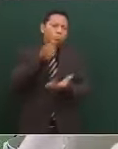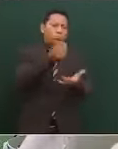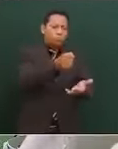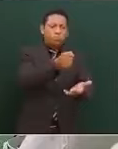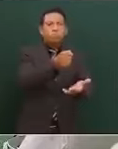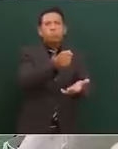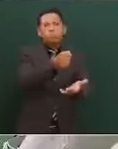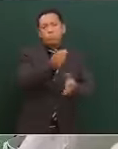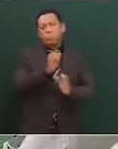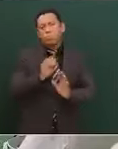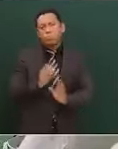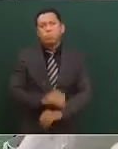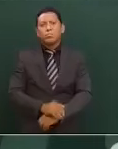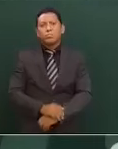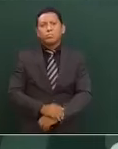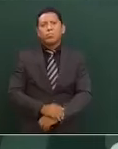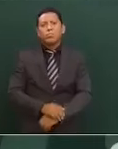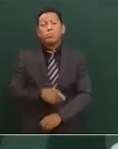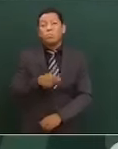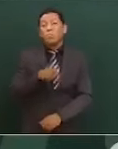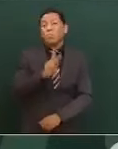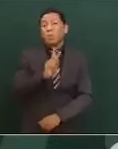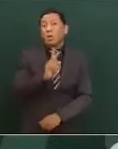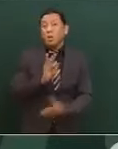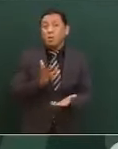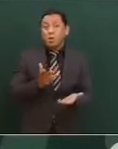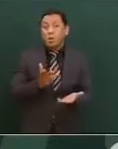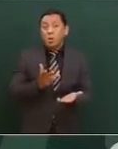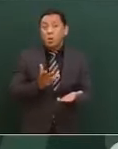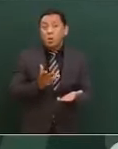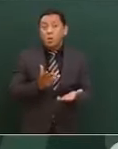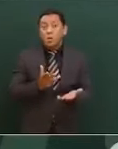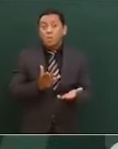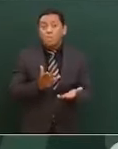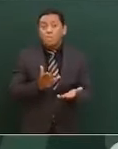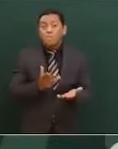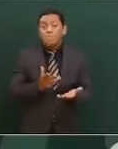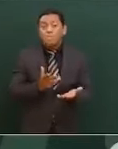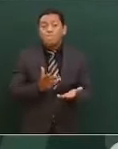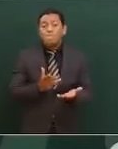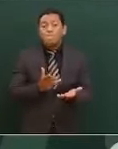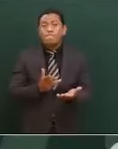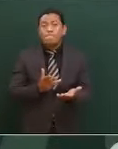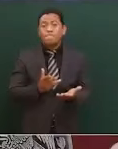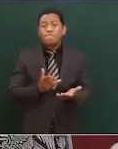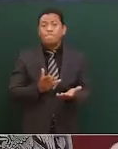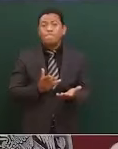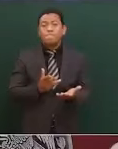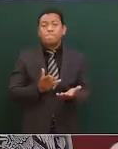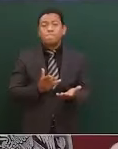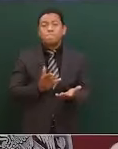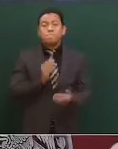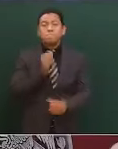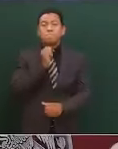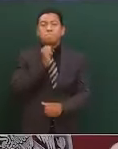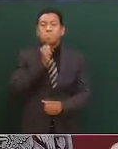sin ninguna